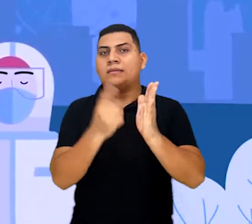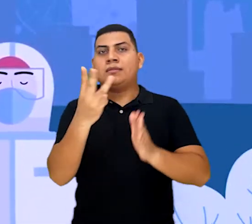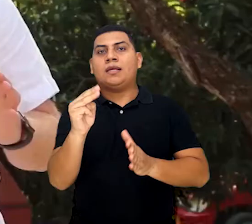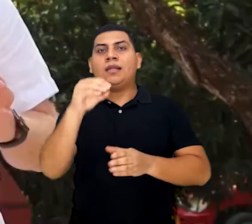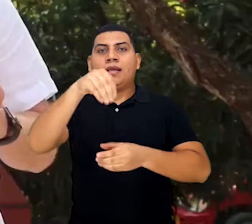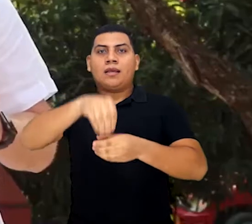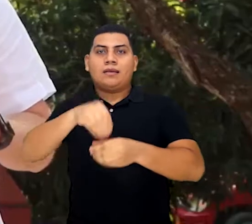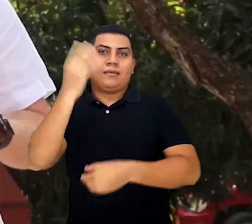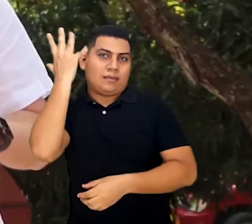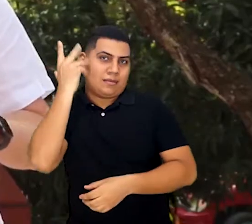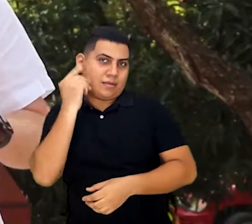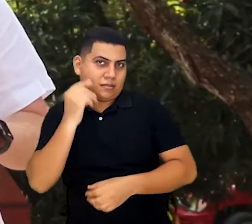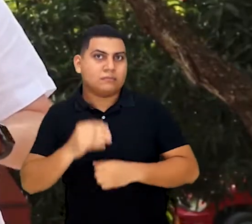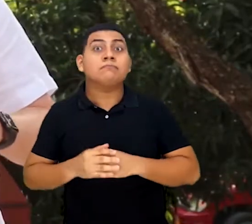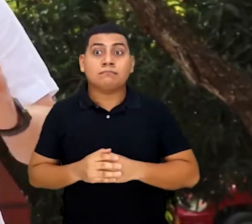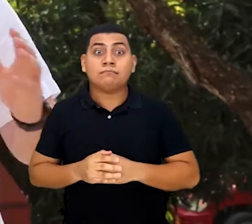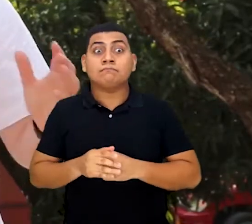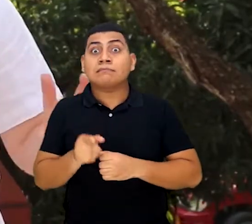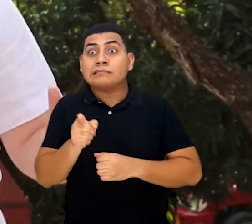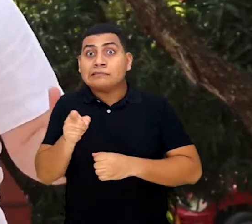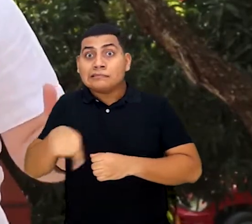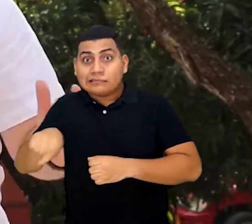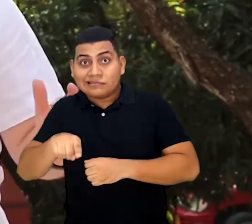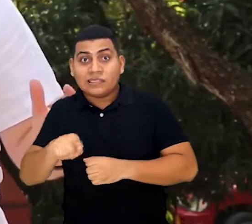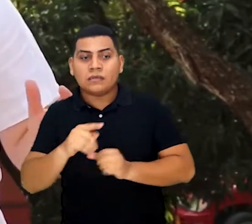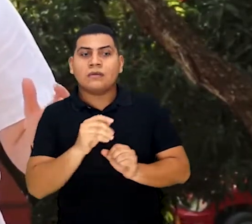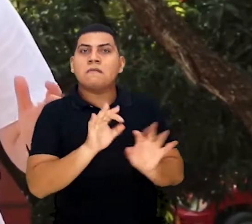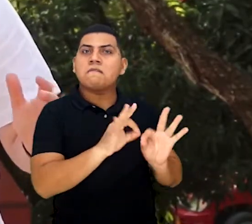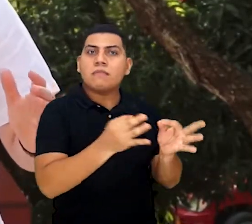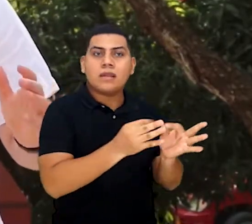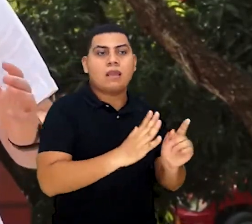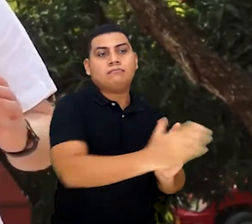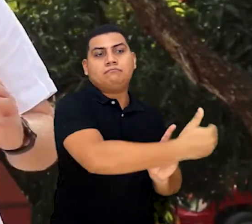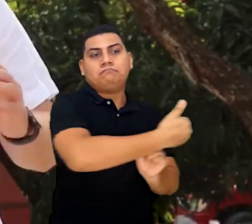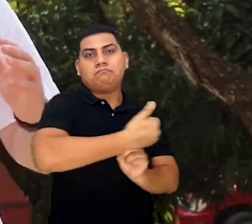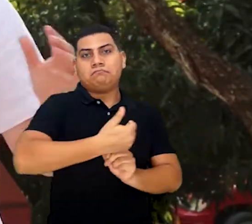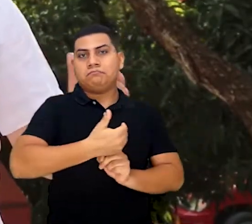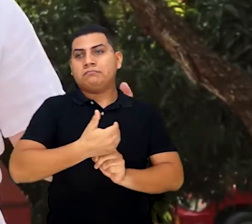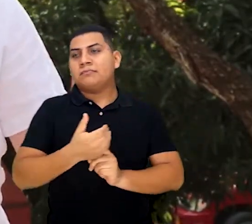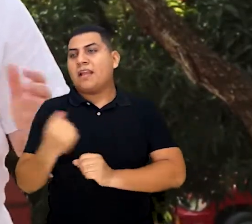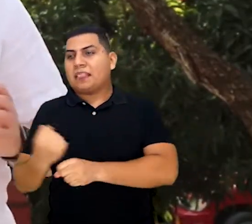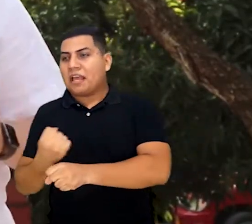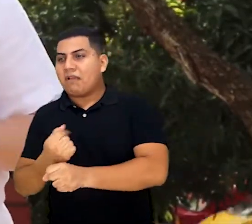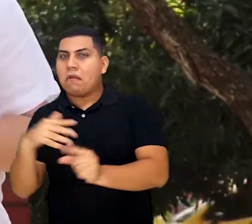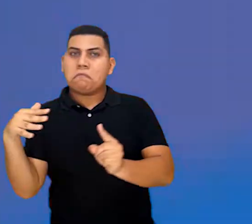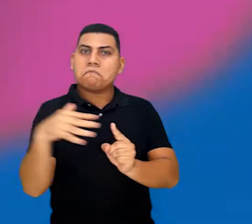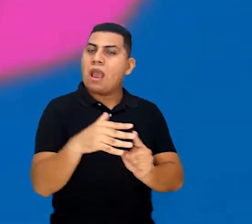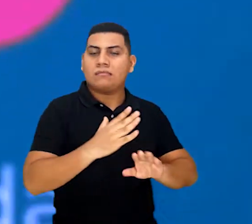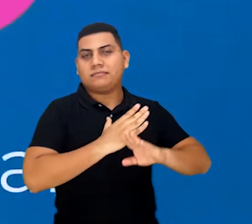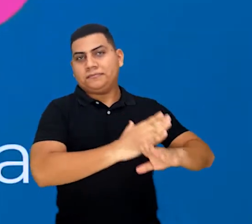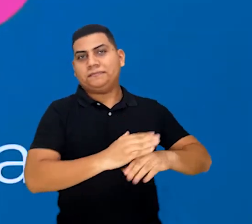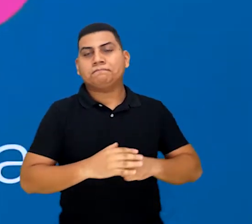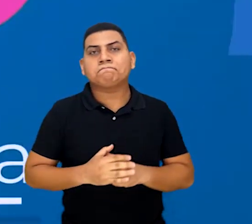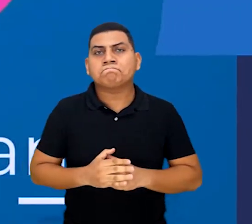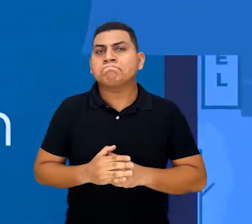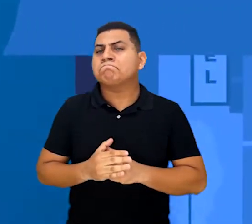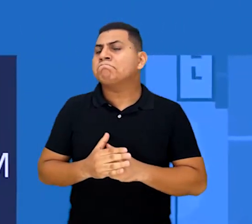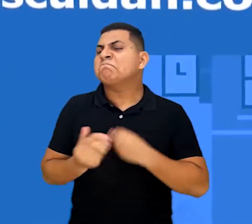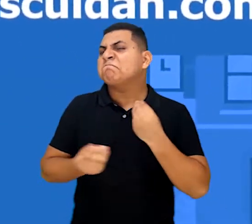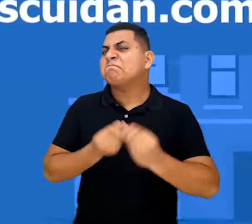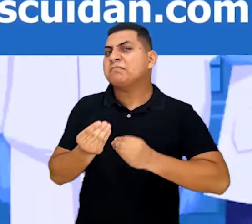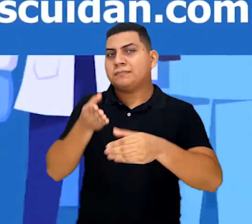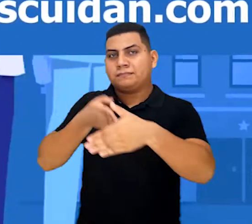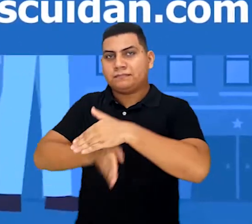para ellos, para que ellos puedan a su vez proteger a sus familias y no poner en riesgo a sus familias. Solo tienen que ingresar a